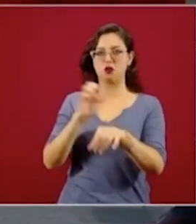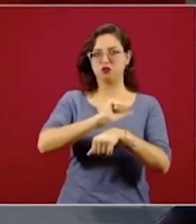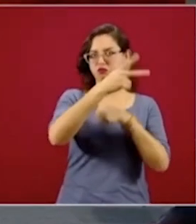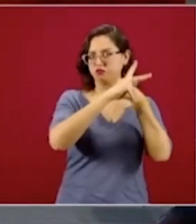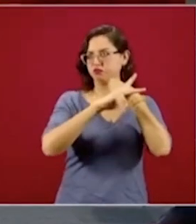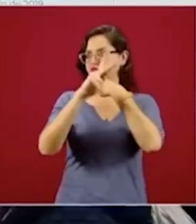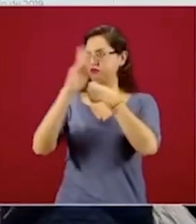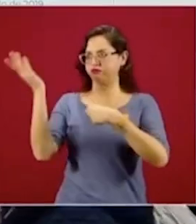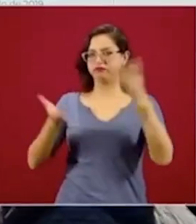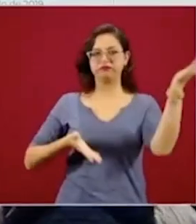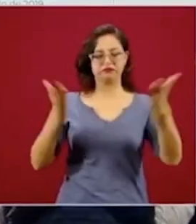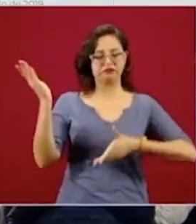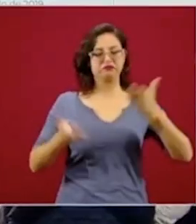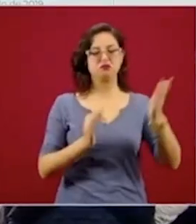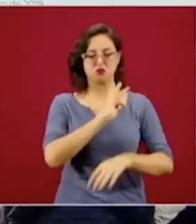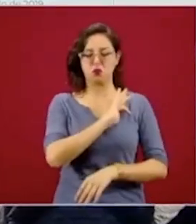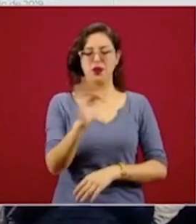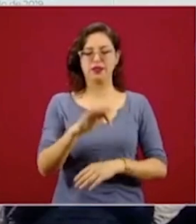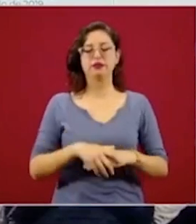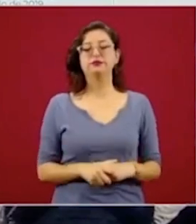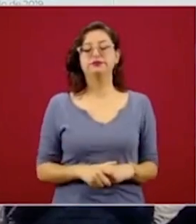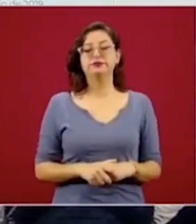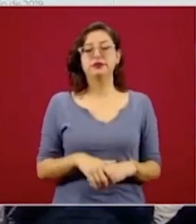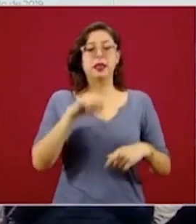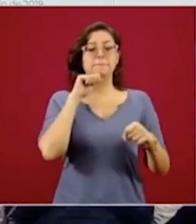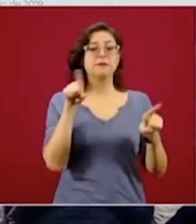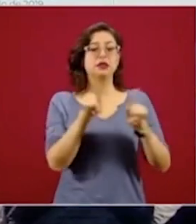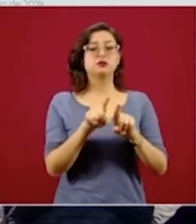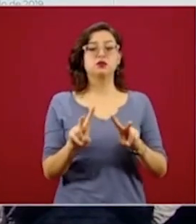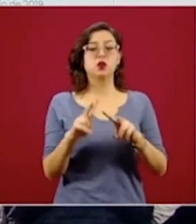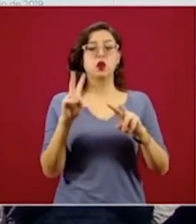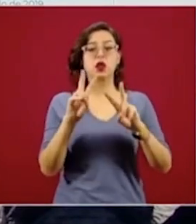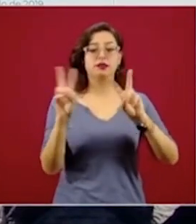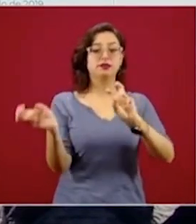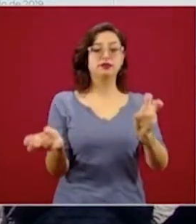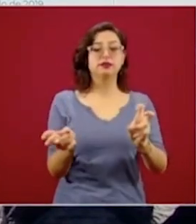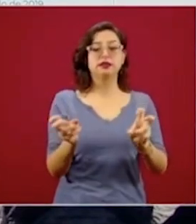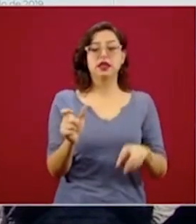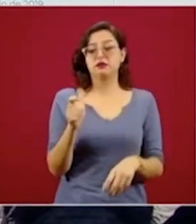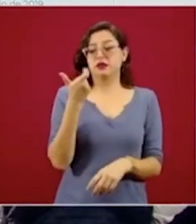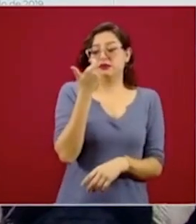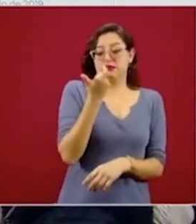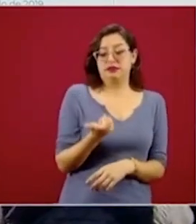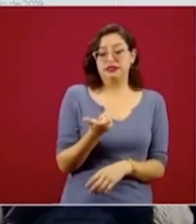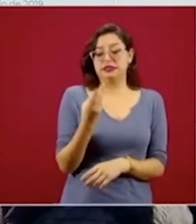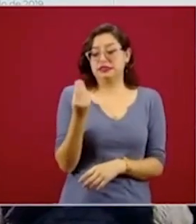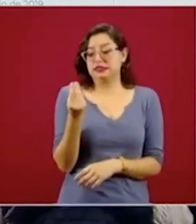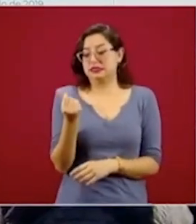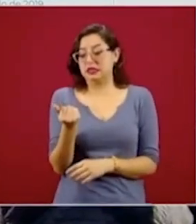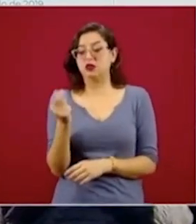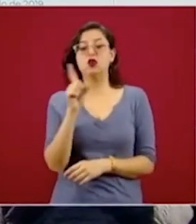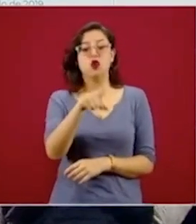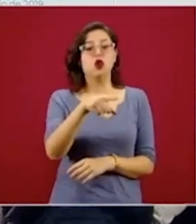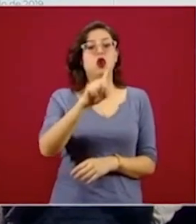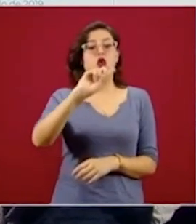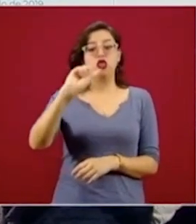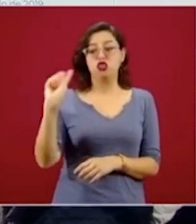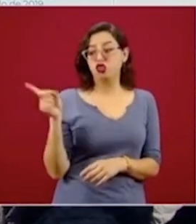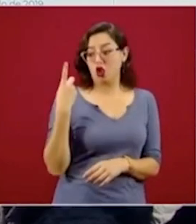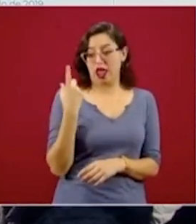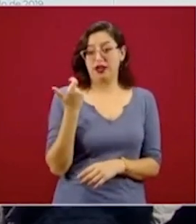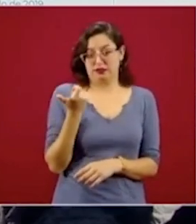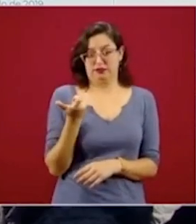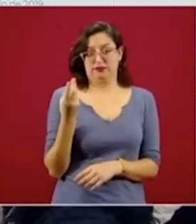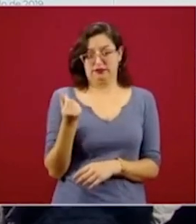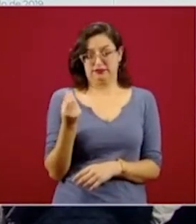decirles que en tratándose de cobro en efectivo, cuando una persona lleva sus dólares y va a cambiarlos al Banco del Bienestar, de acuerdo con